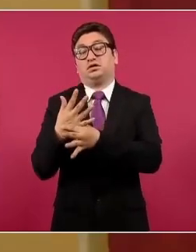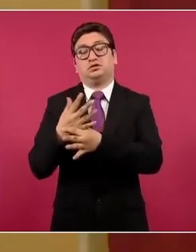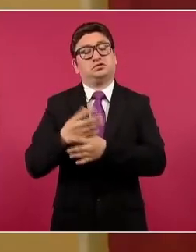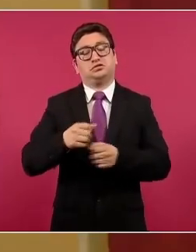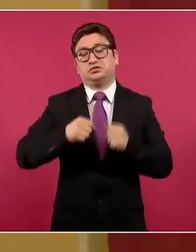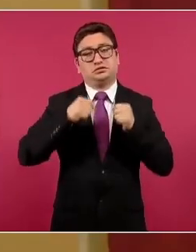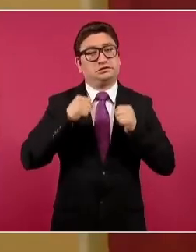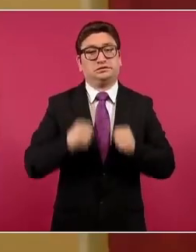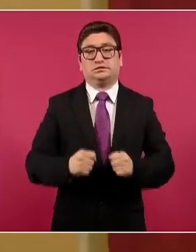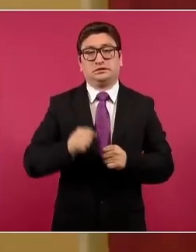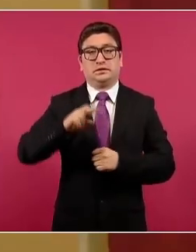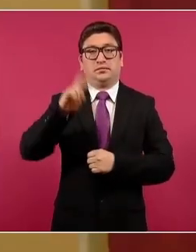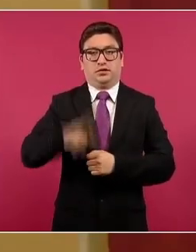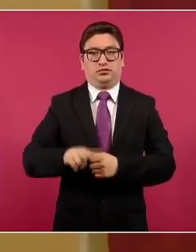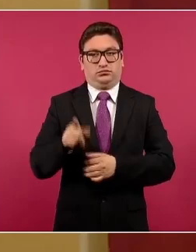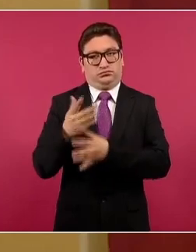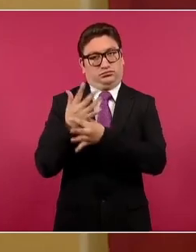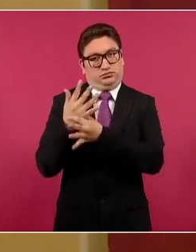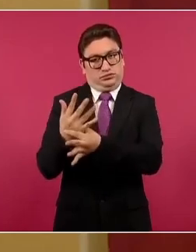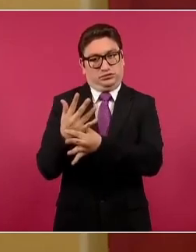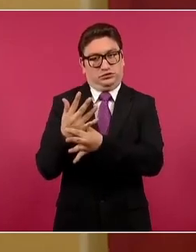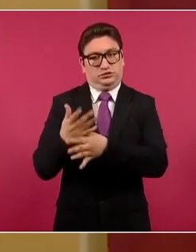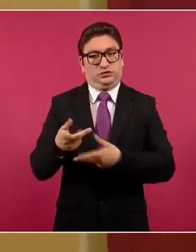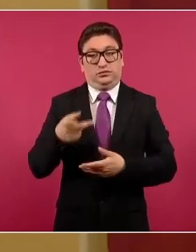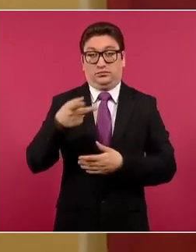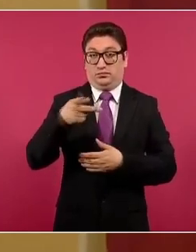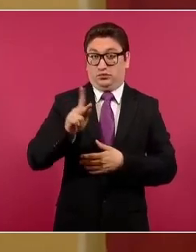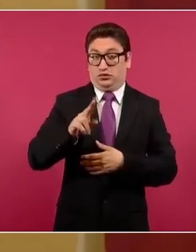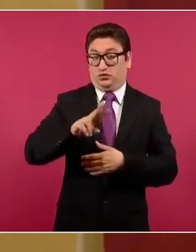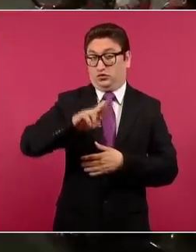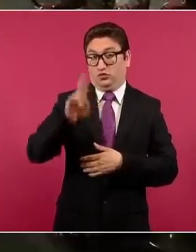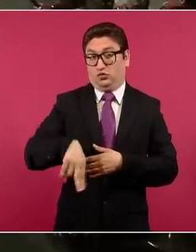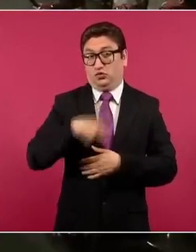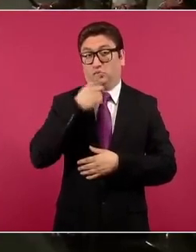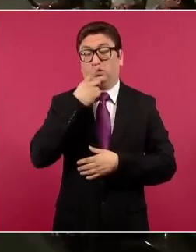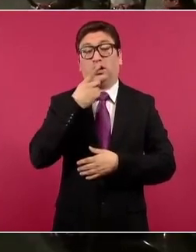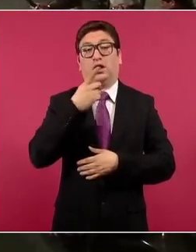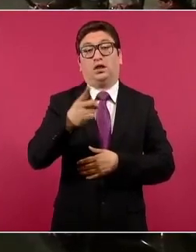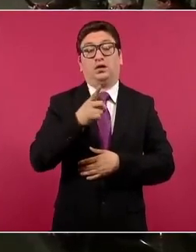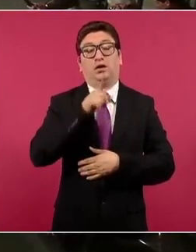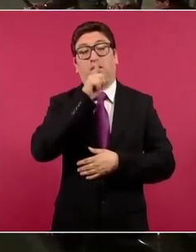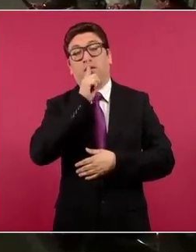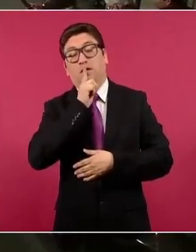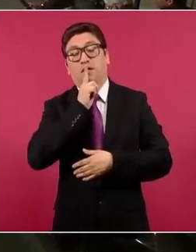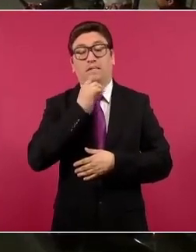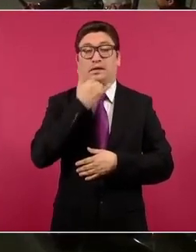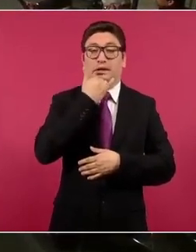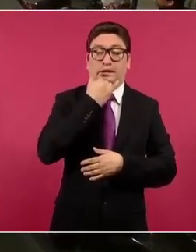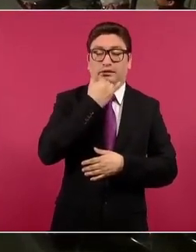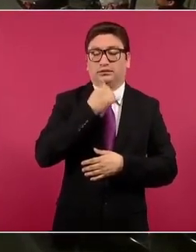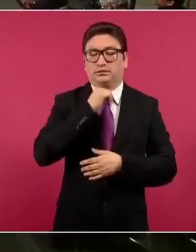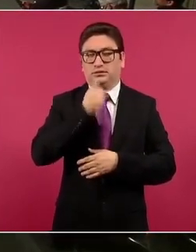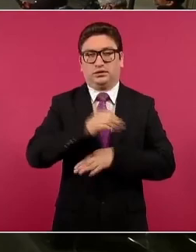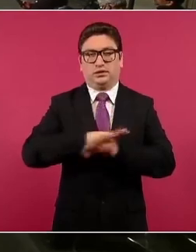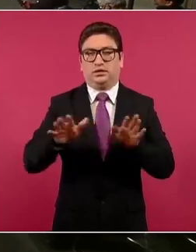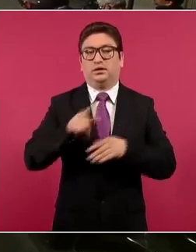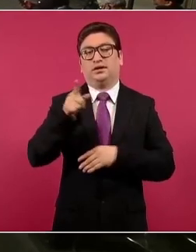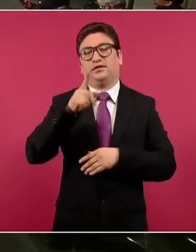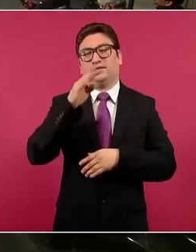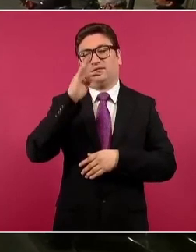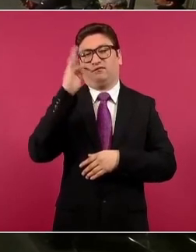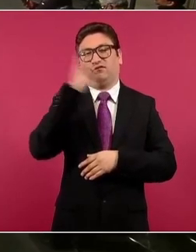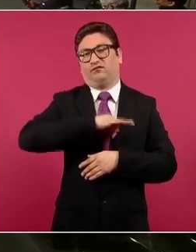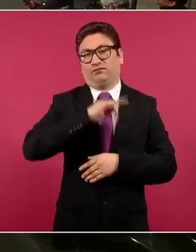decía era verdad. Nunca se desdijo de esta declaración, que es la fake news